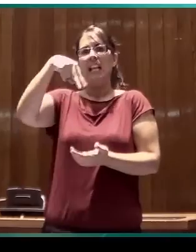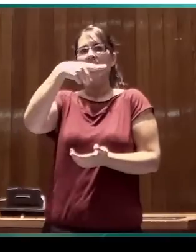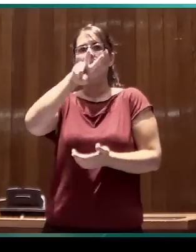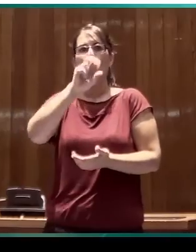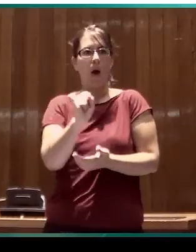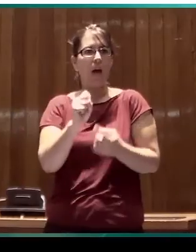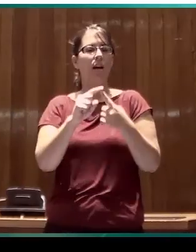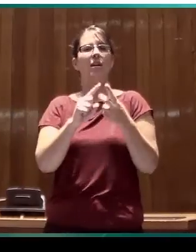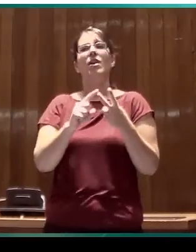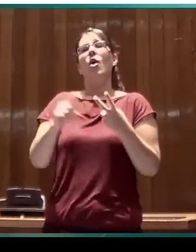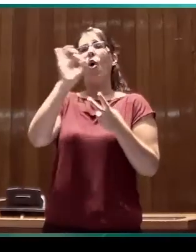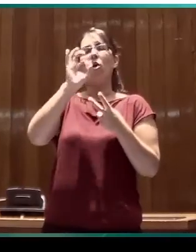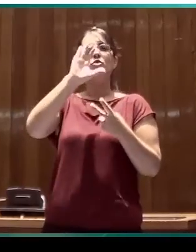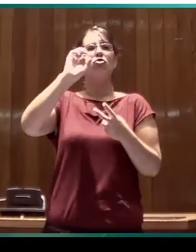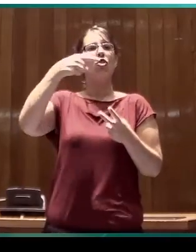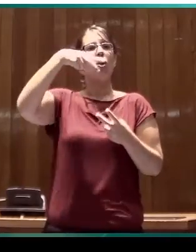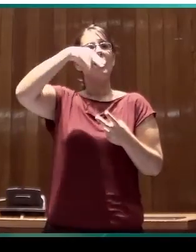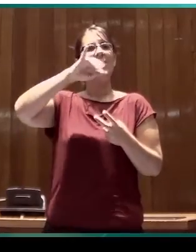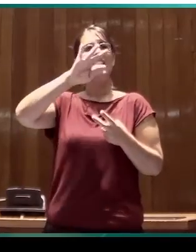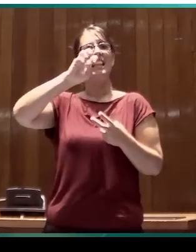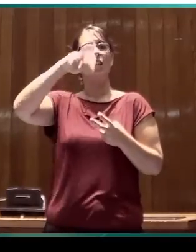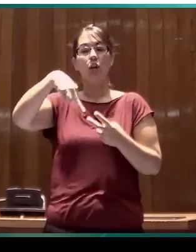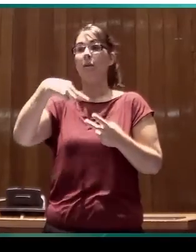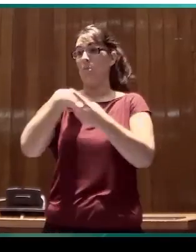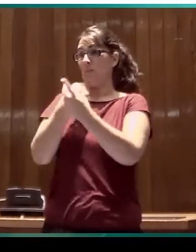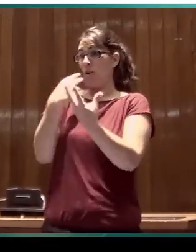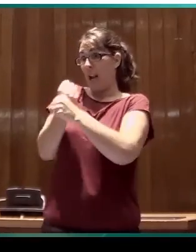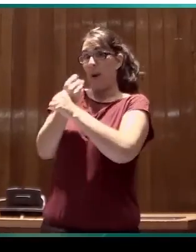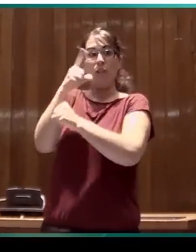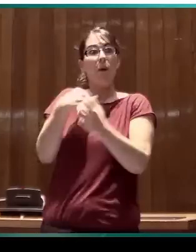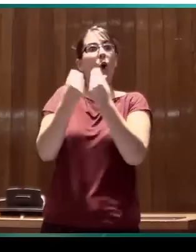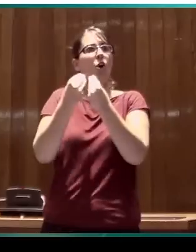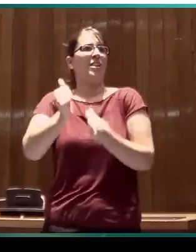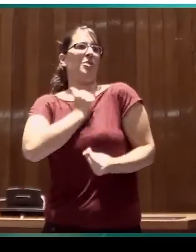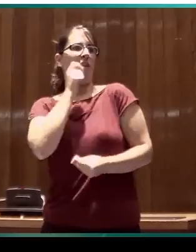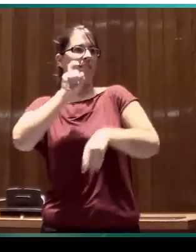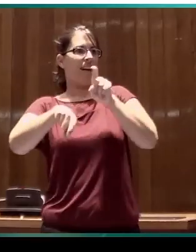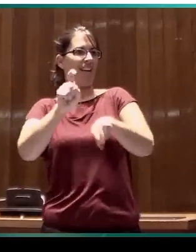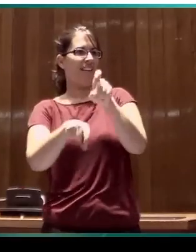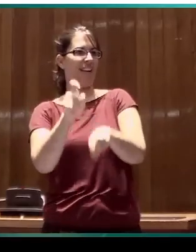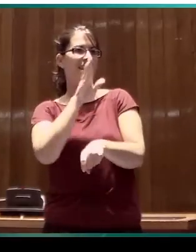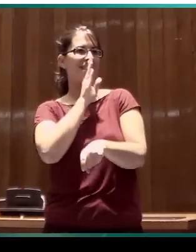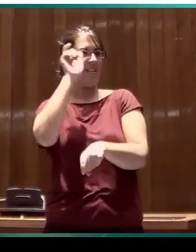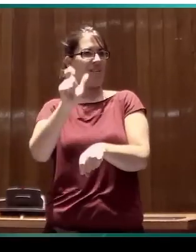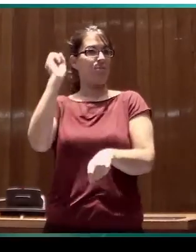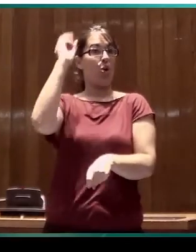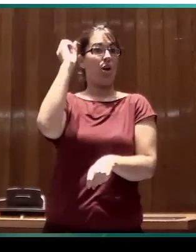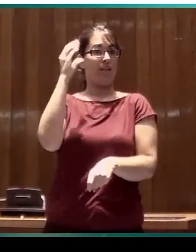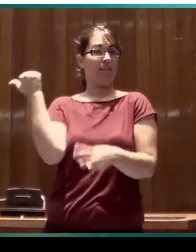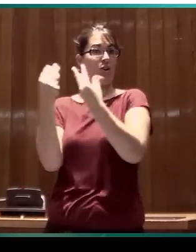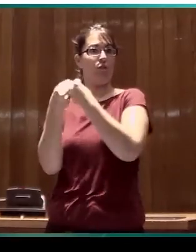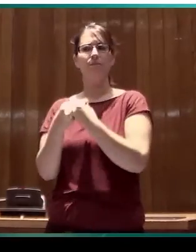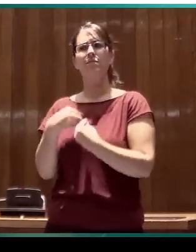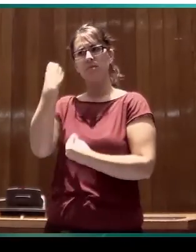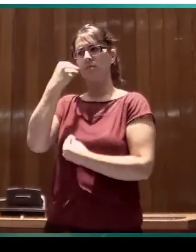Cognition, un trabajo en el que también participa el profesor Carreira. Creo que Kerr está marcando un camino para la investigación